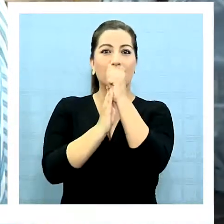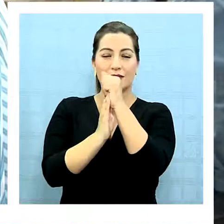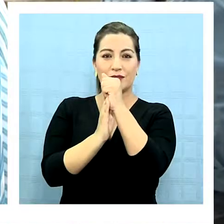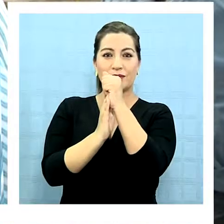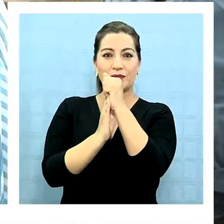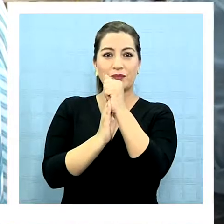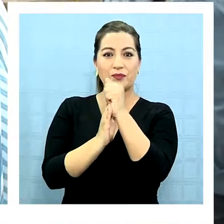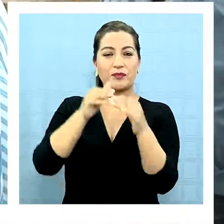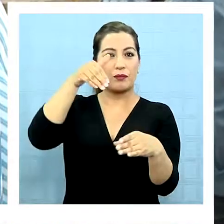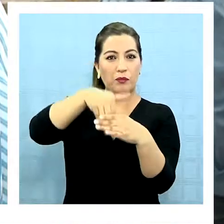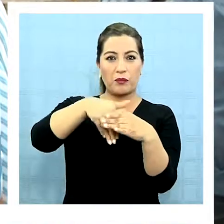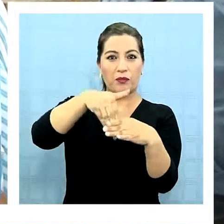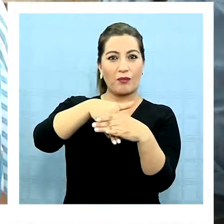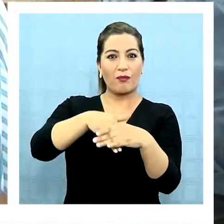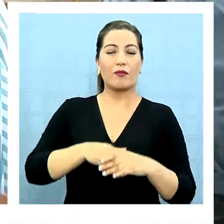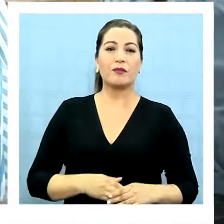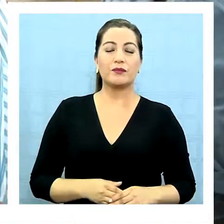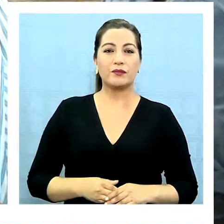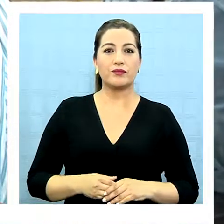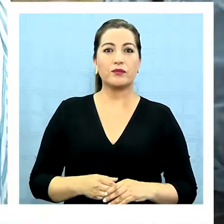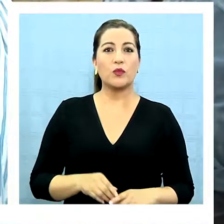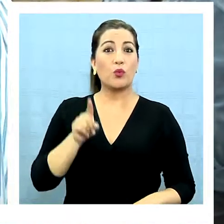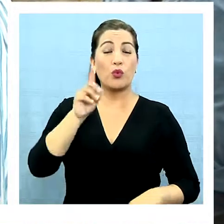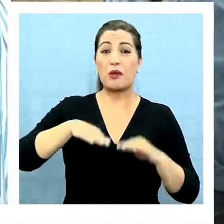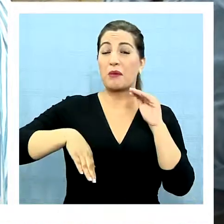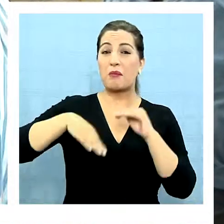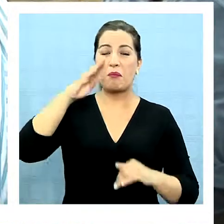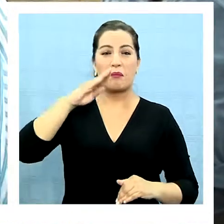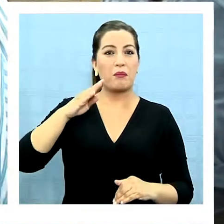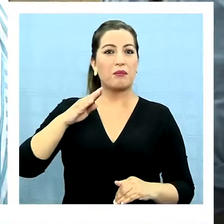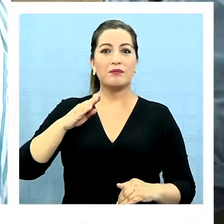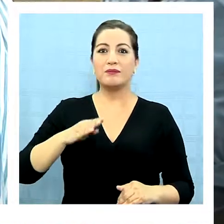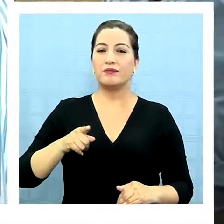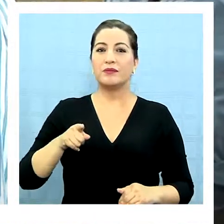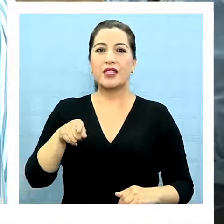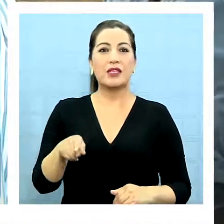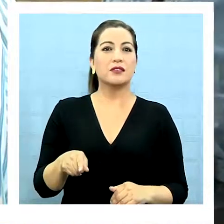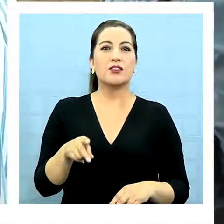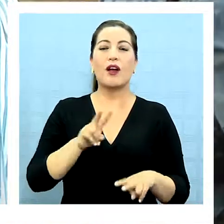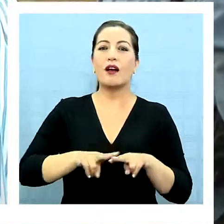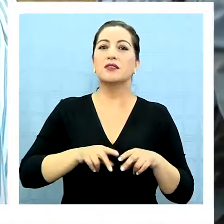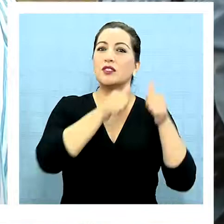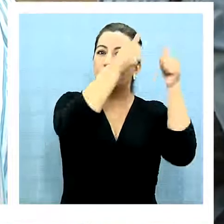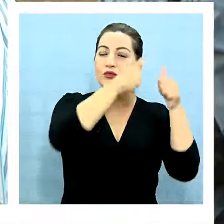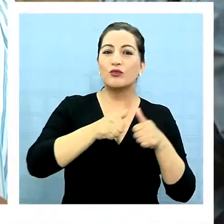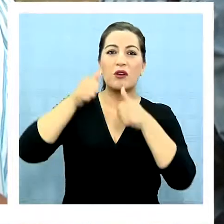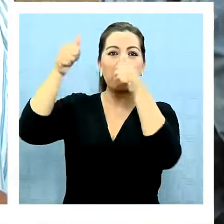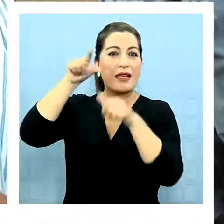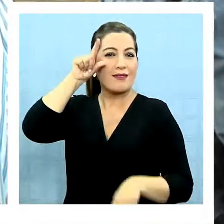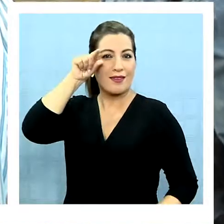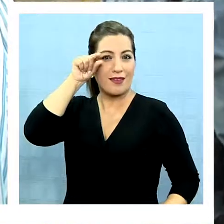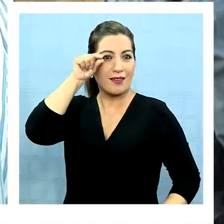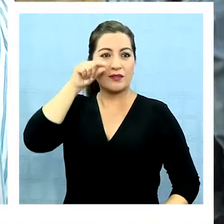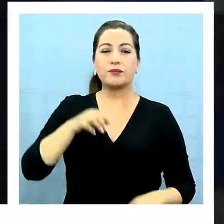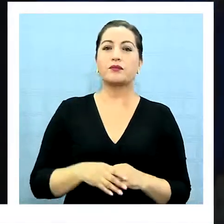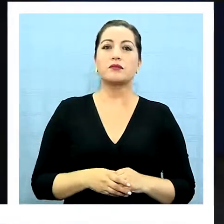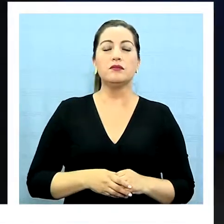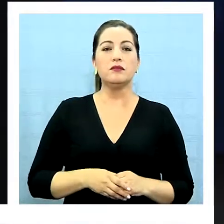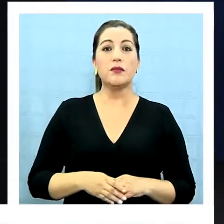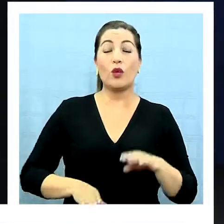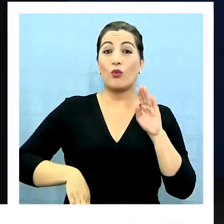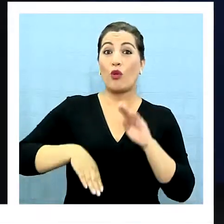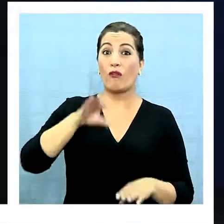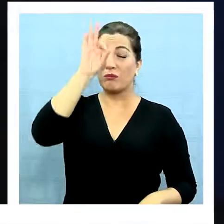personas que encabezaron las elecciones parlamentarias uno de los que más se jugó, asoció su campaña a la imagen de Guillér.